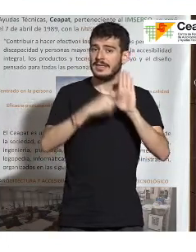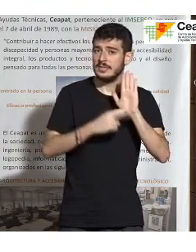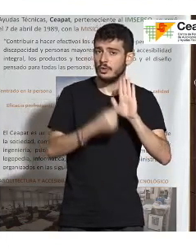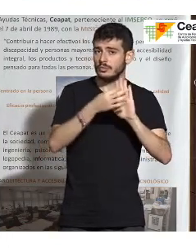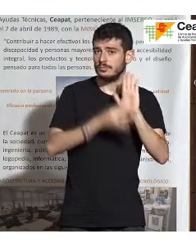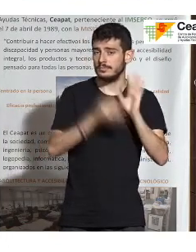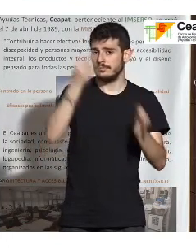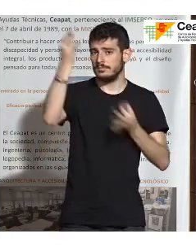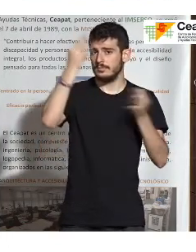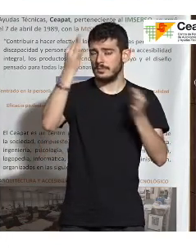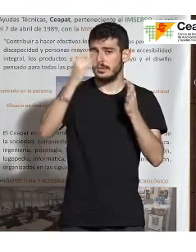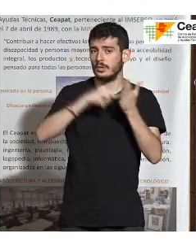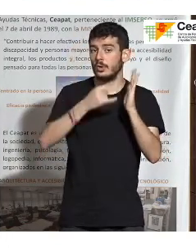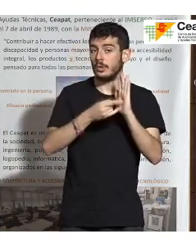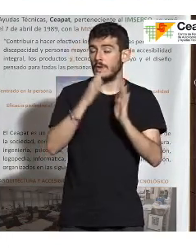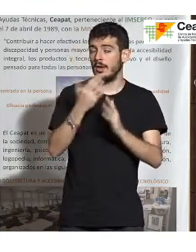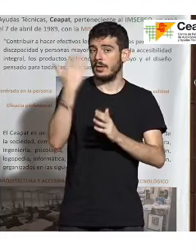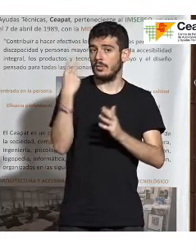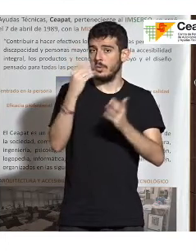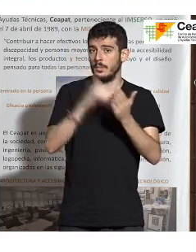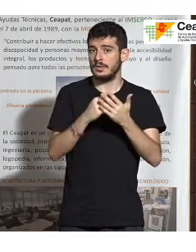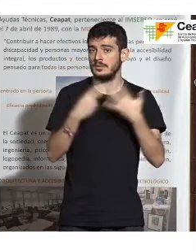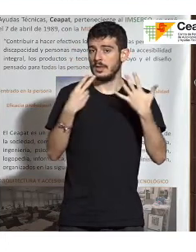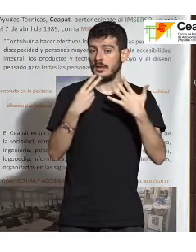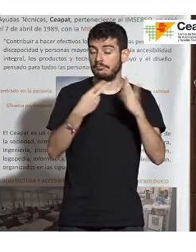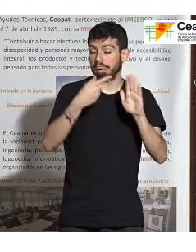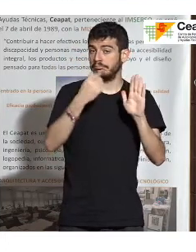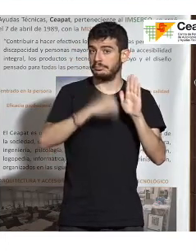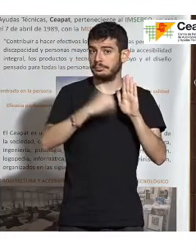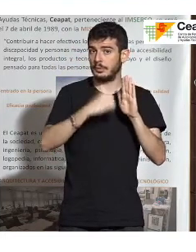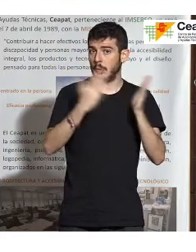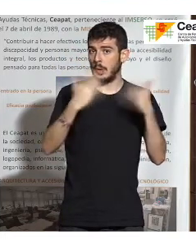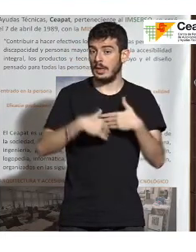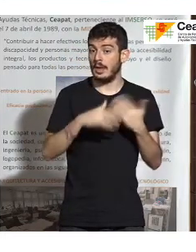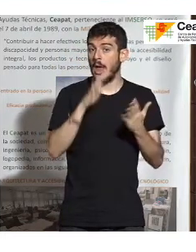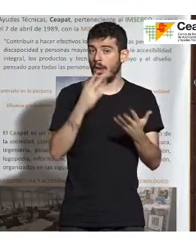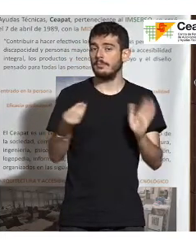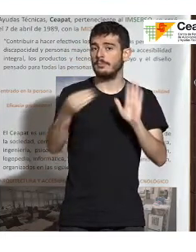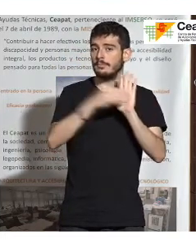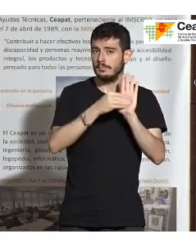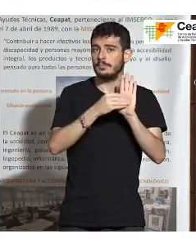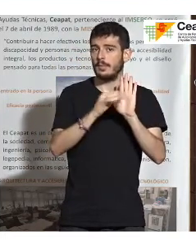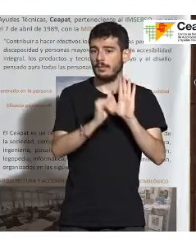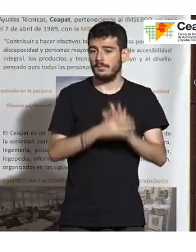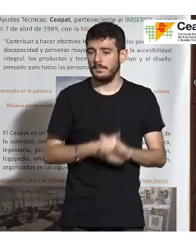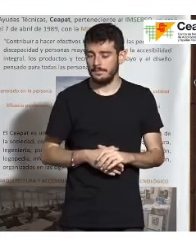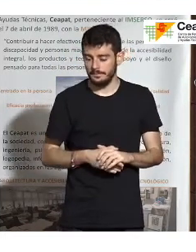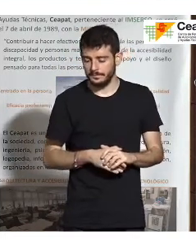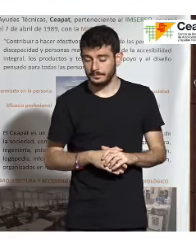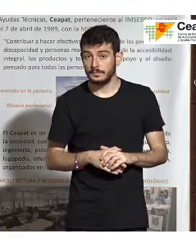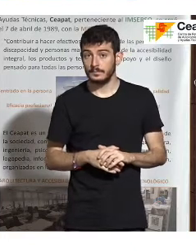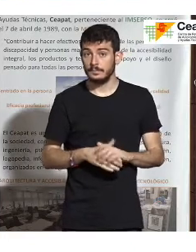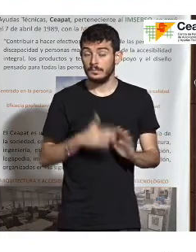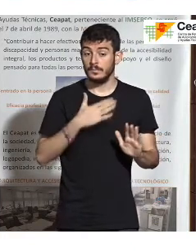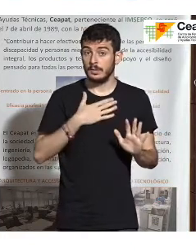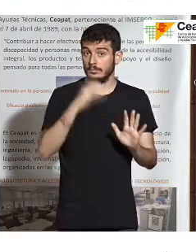en la versión del 2007 no los teníamos contemplados. Y ahora sí que los hemos contemplado. Yo, por mi